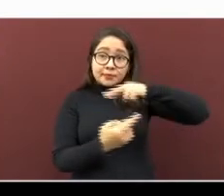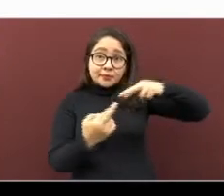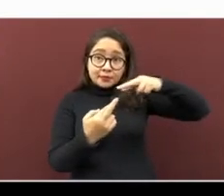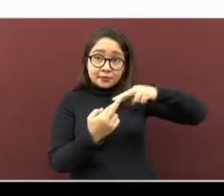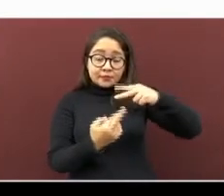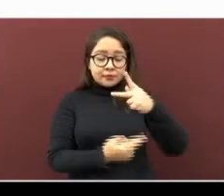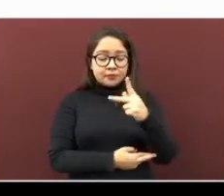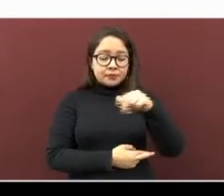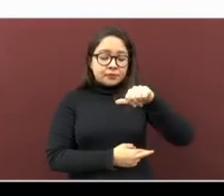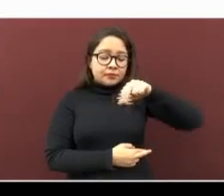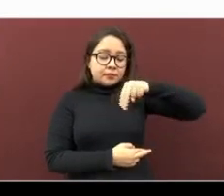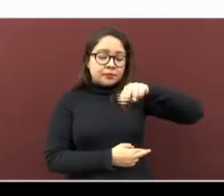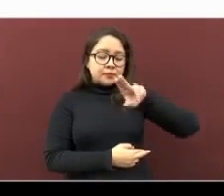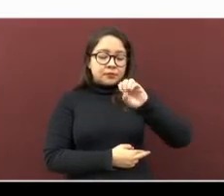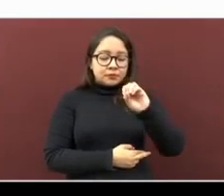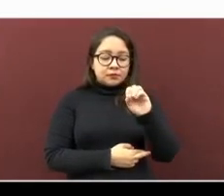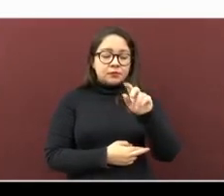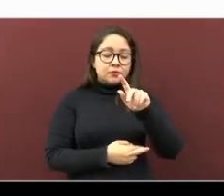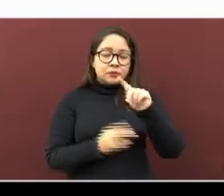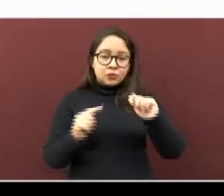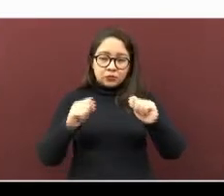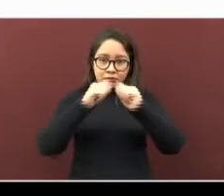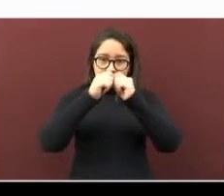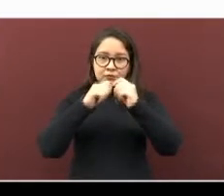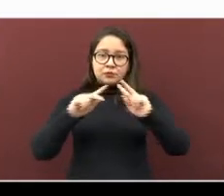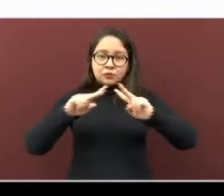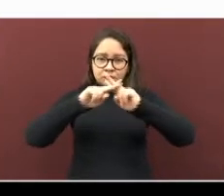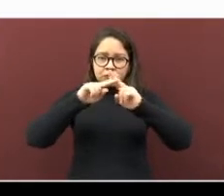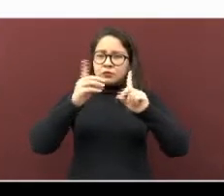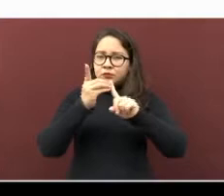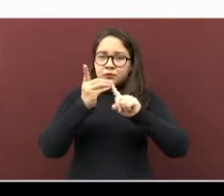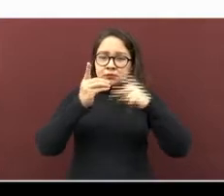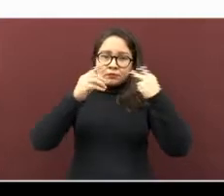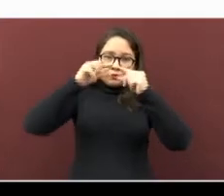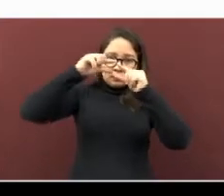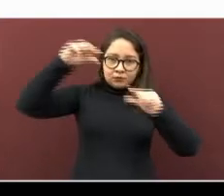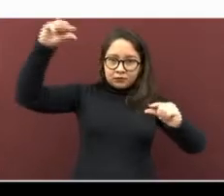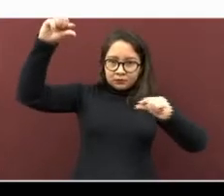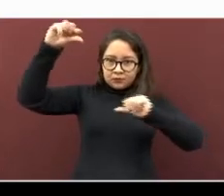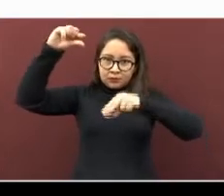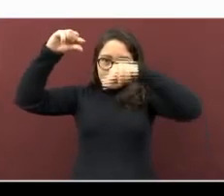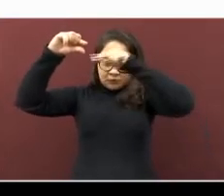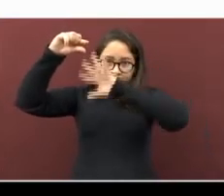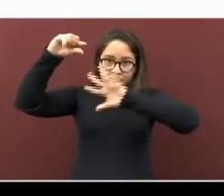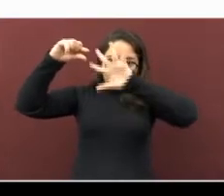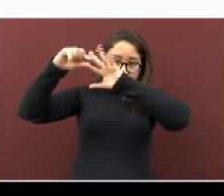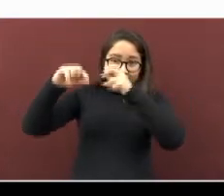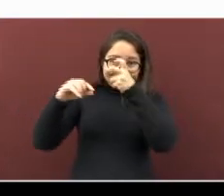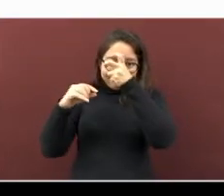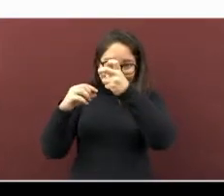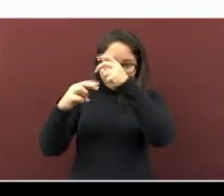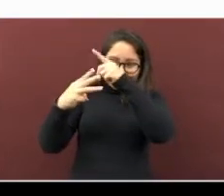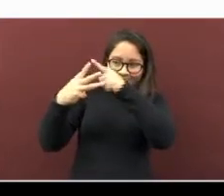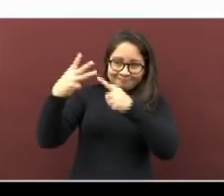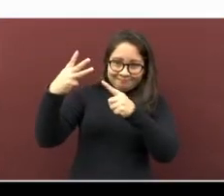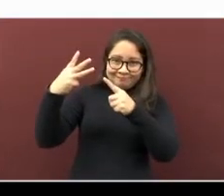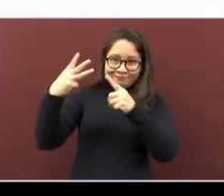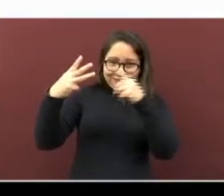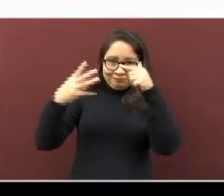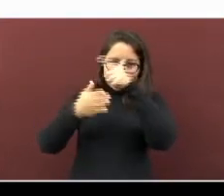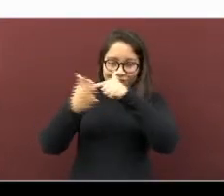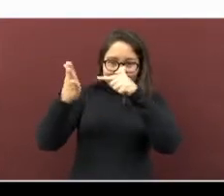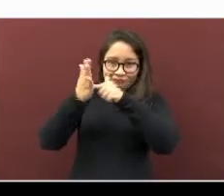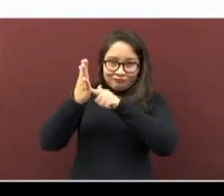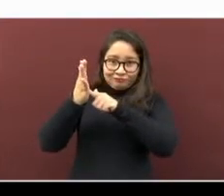Pánuco, Tuxpan, Poza Rica, se observa que esta última cabecera se mantiene